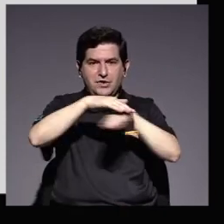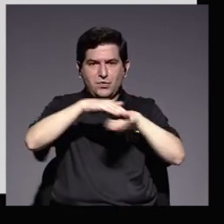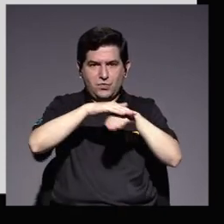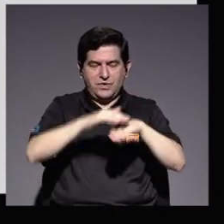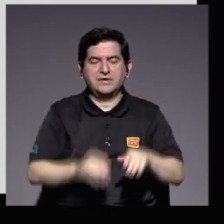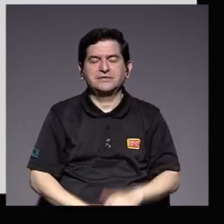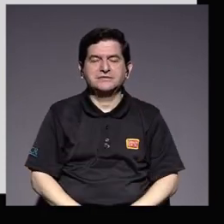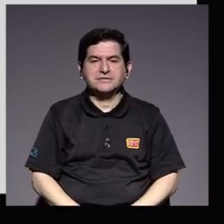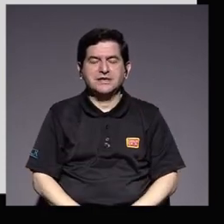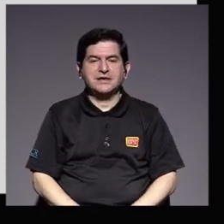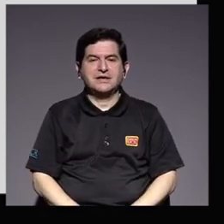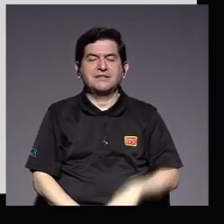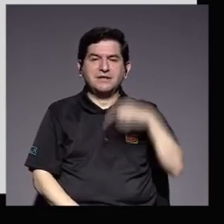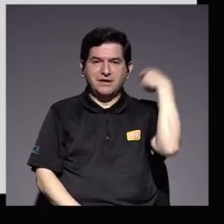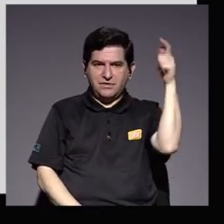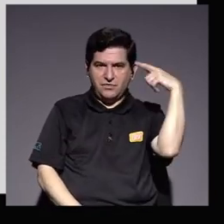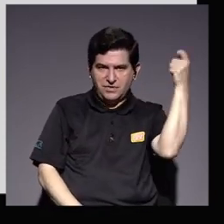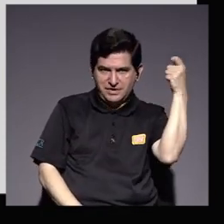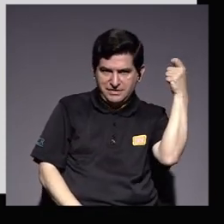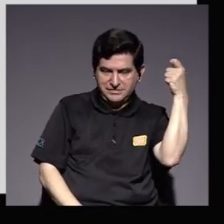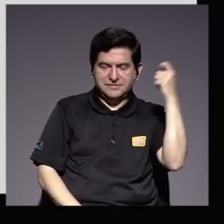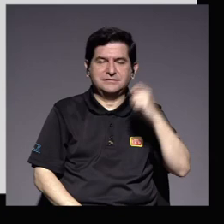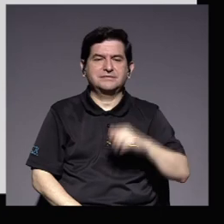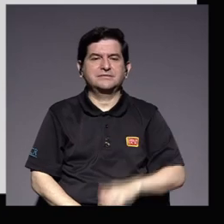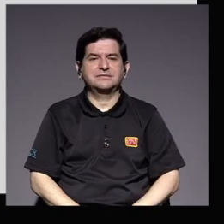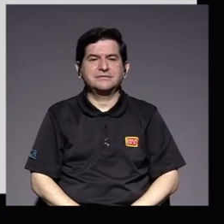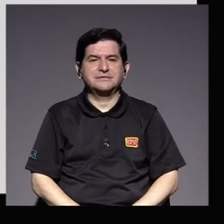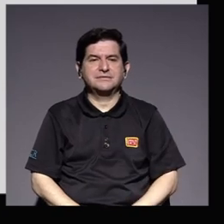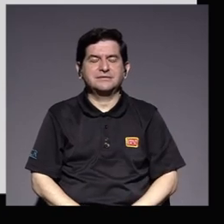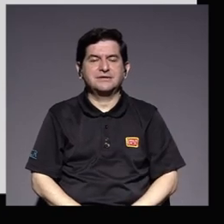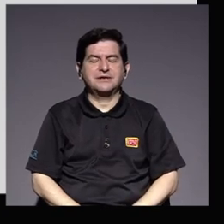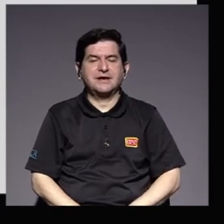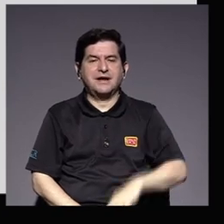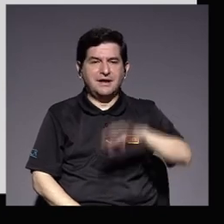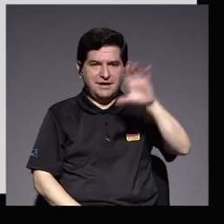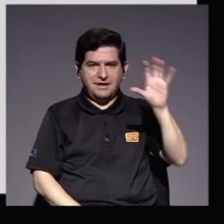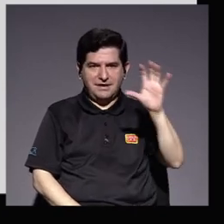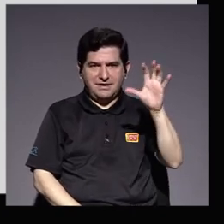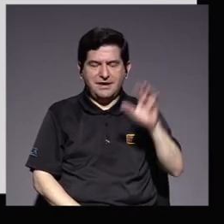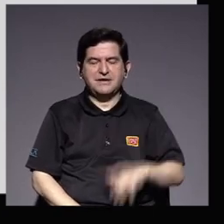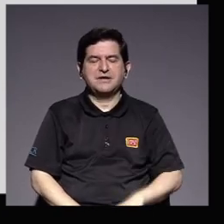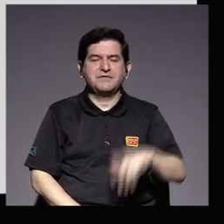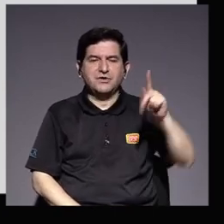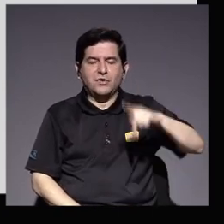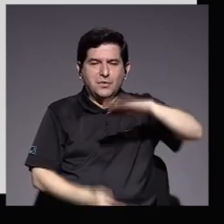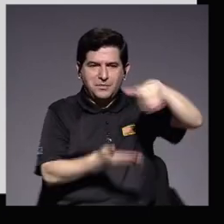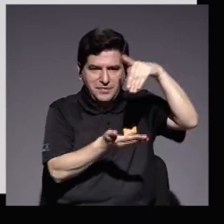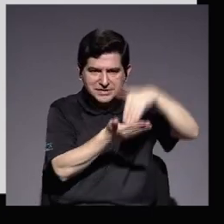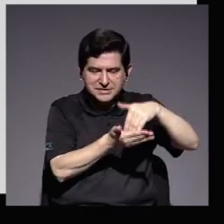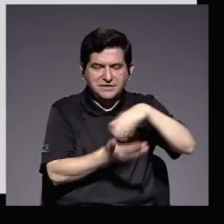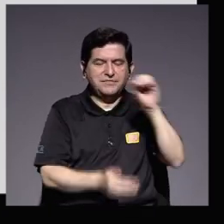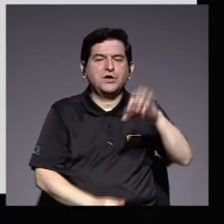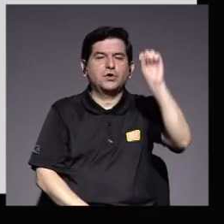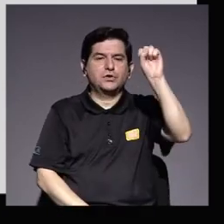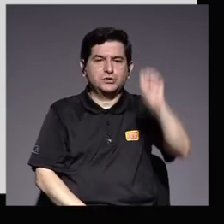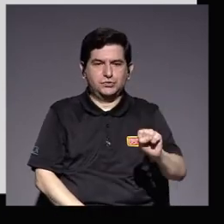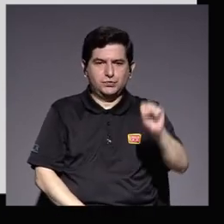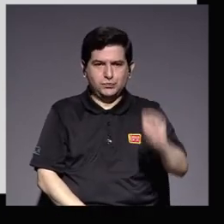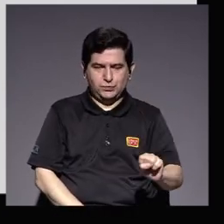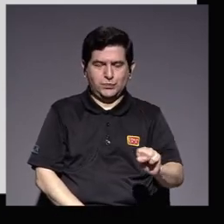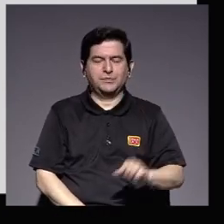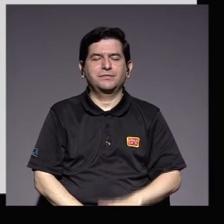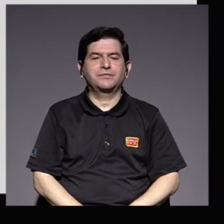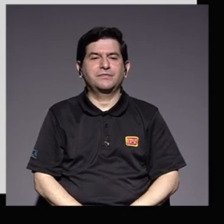recinto en la región Cherotega la Huetara Atlántica la Pacífico Central y la Brunca que